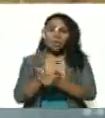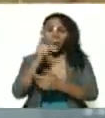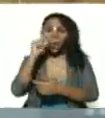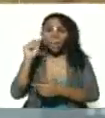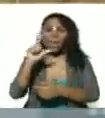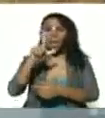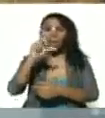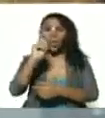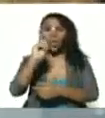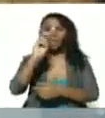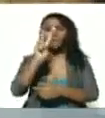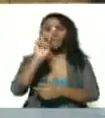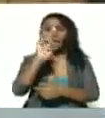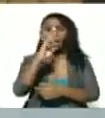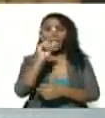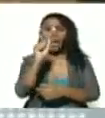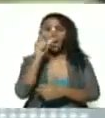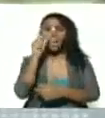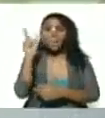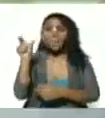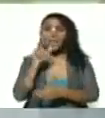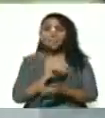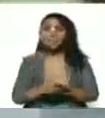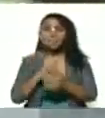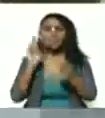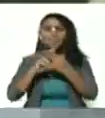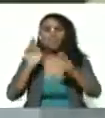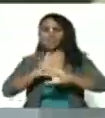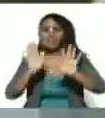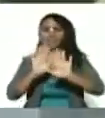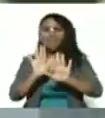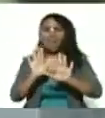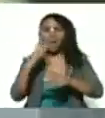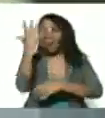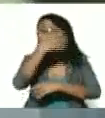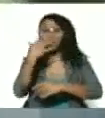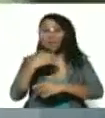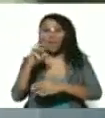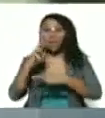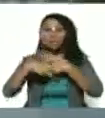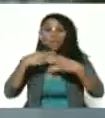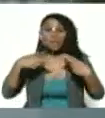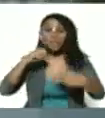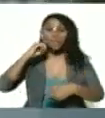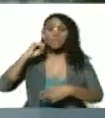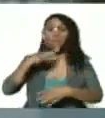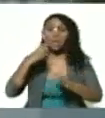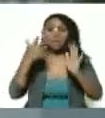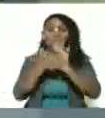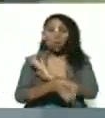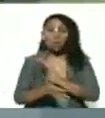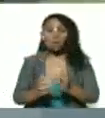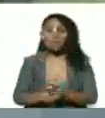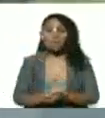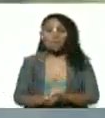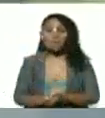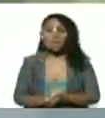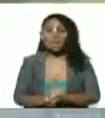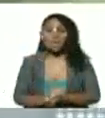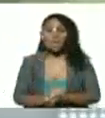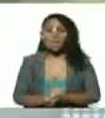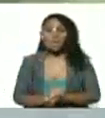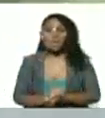Lovera. Conocíamos, bueno, ya como jóvenes revolucionarios, la historia del martirologio, de Livia